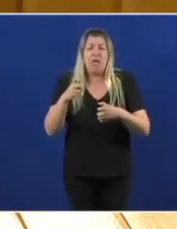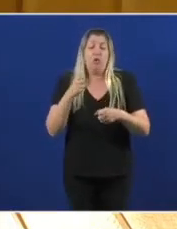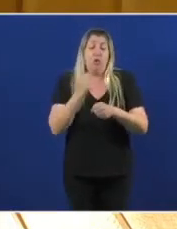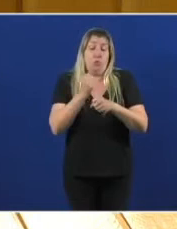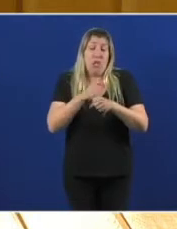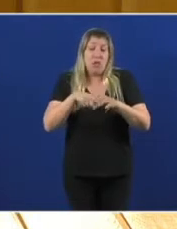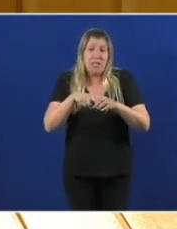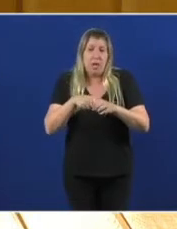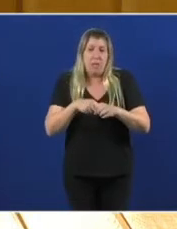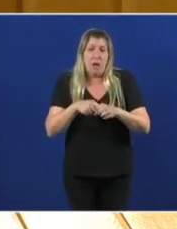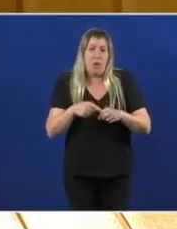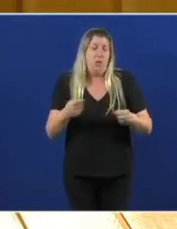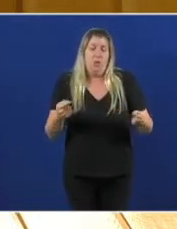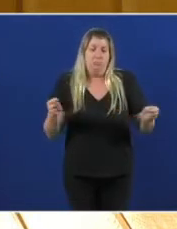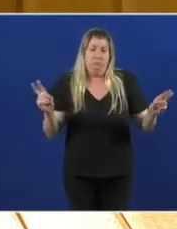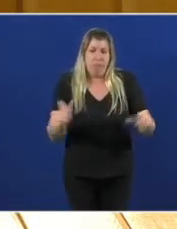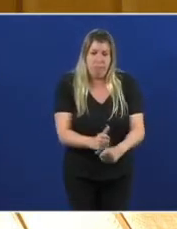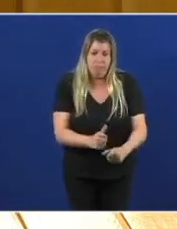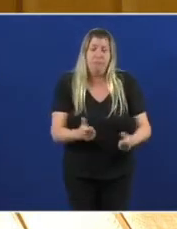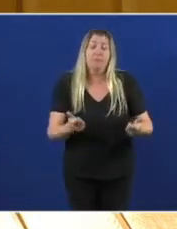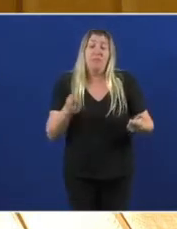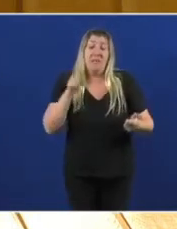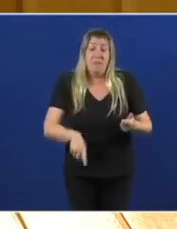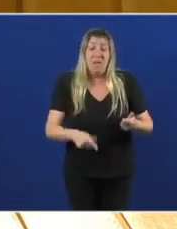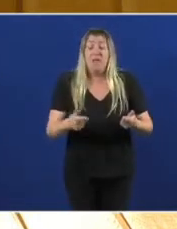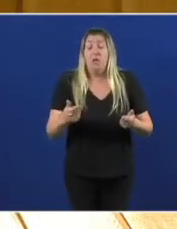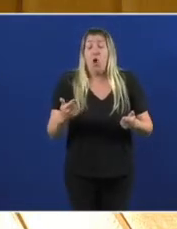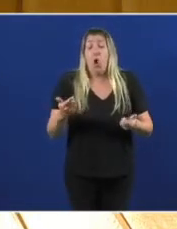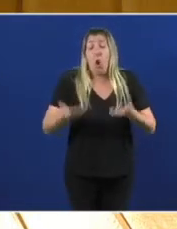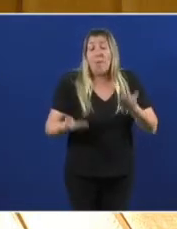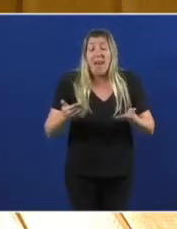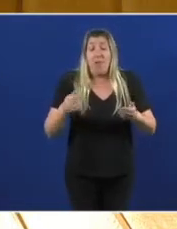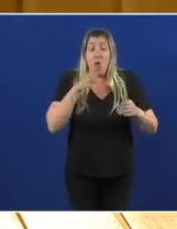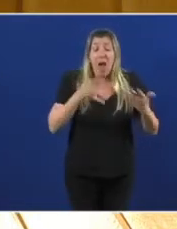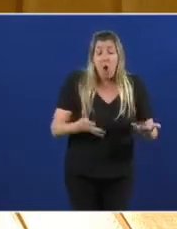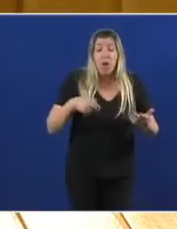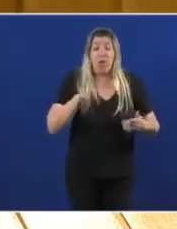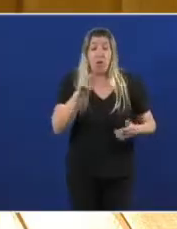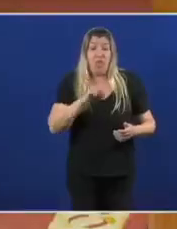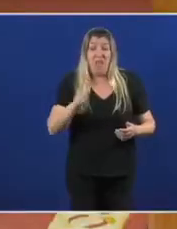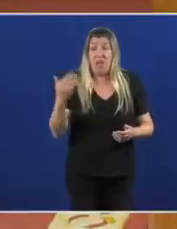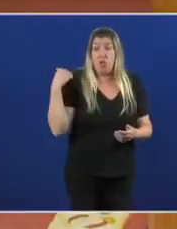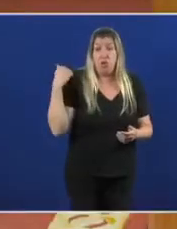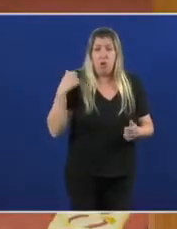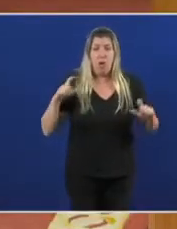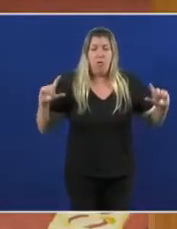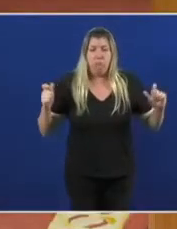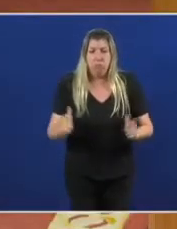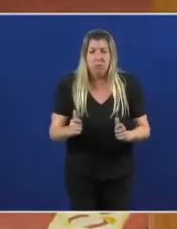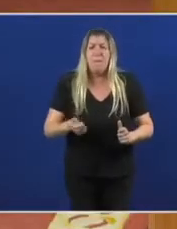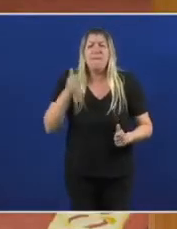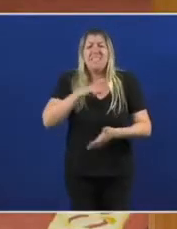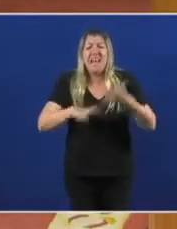índice de producción industrial inferior o de fai 12 anos e estamos perdendo competitividade.